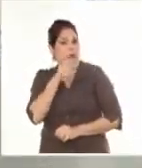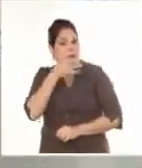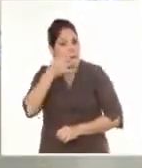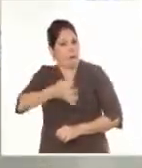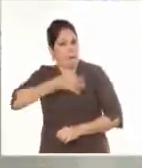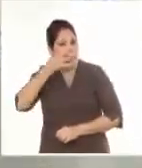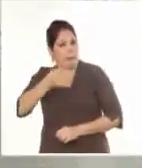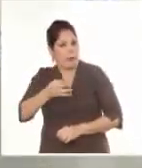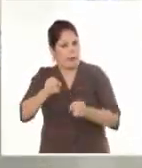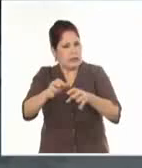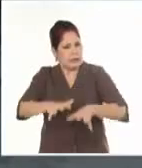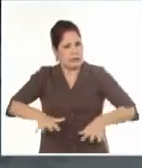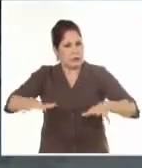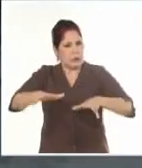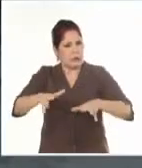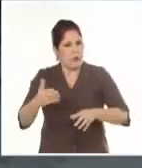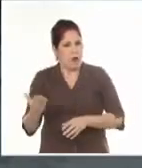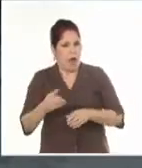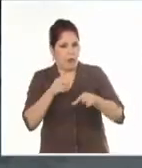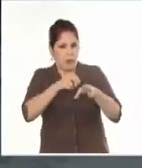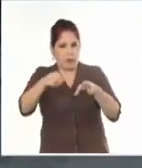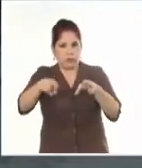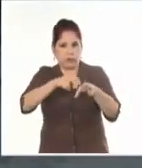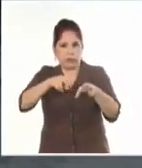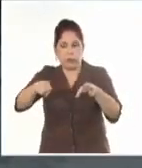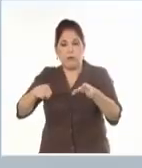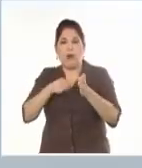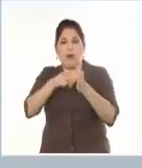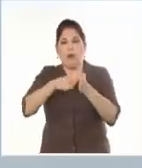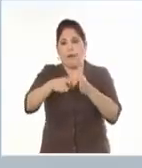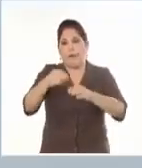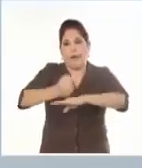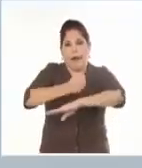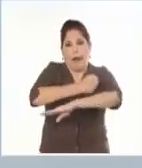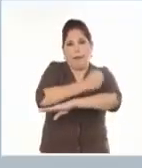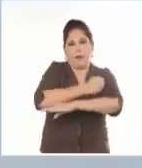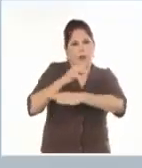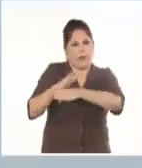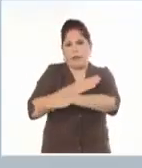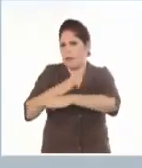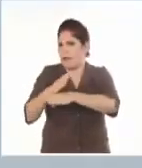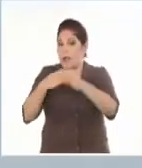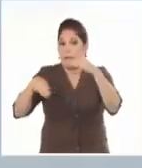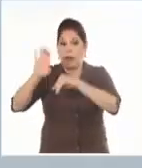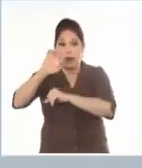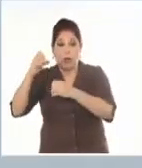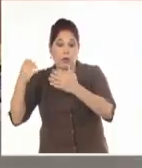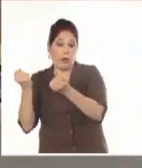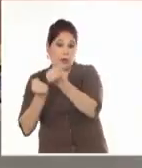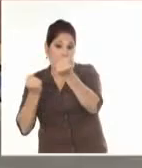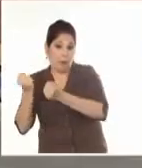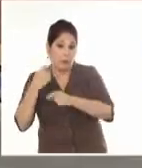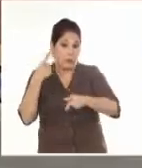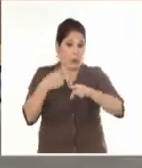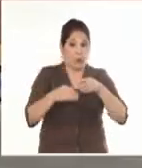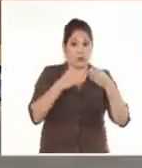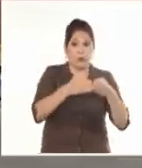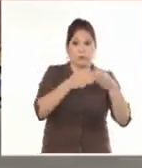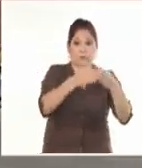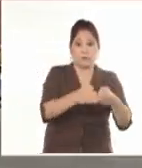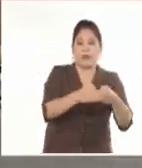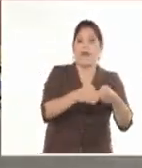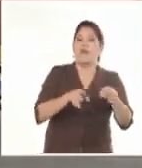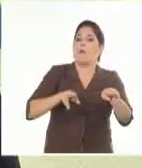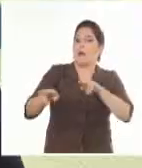en el contexto de la operación la integración alcanzada entre ministerios y entidades de la Administración